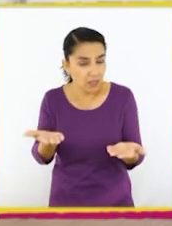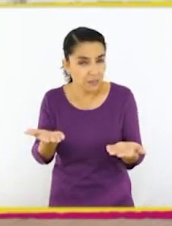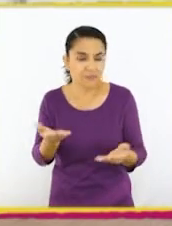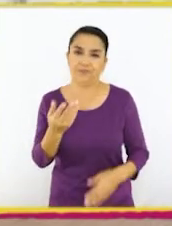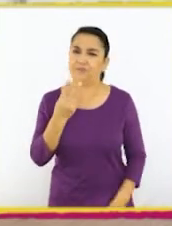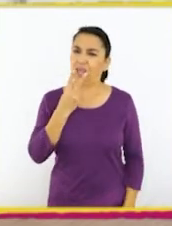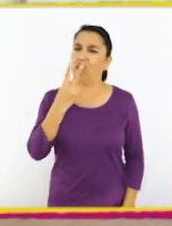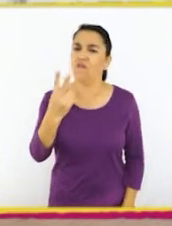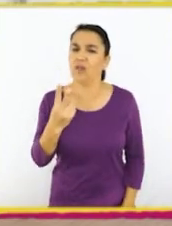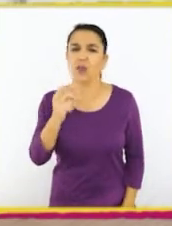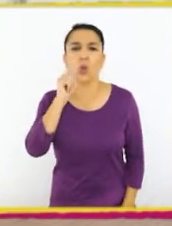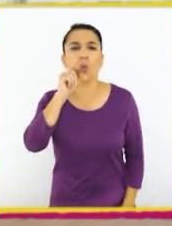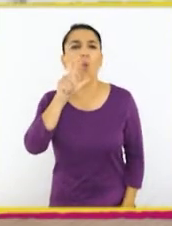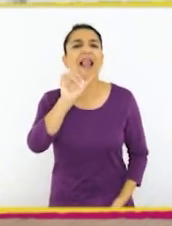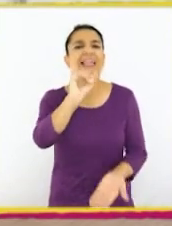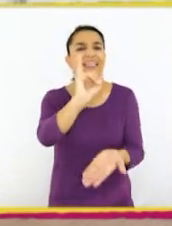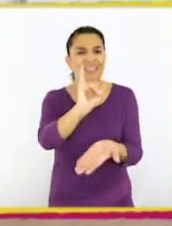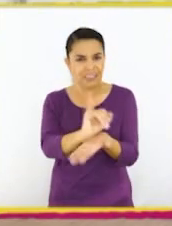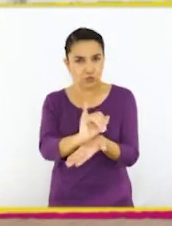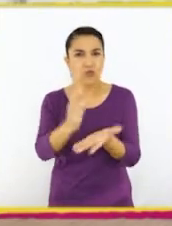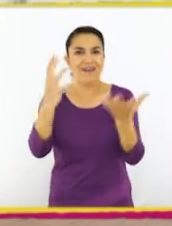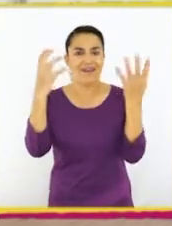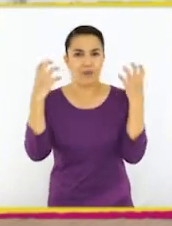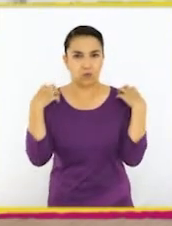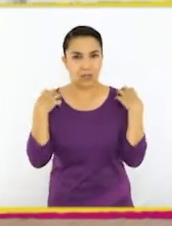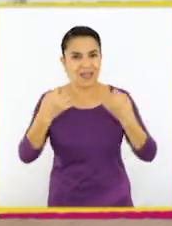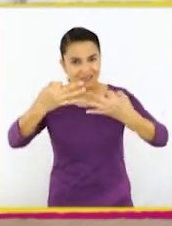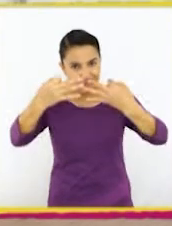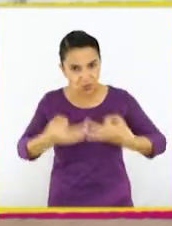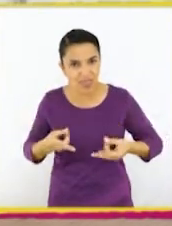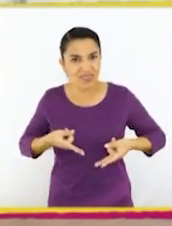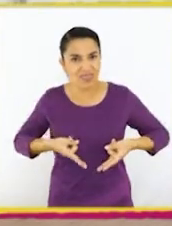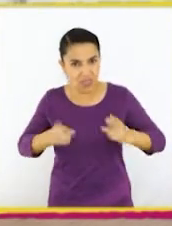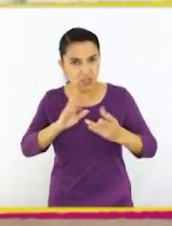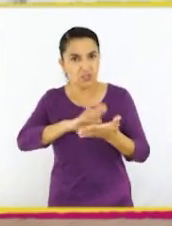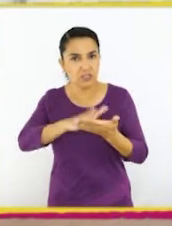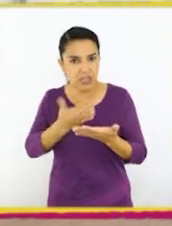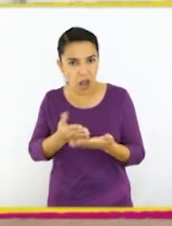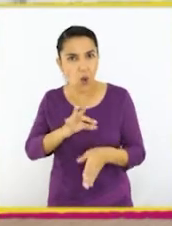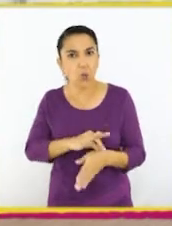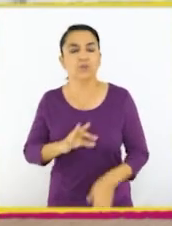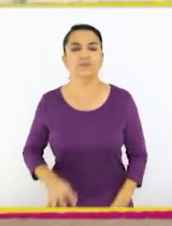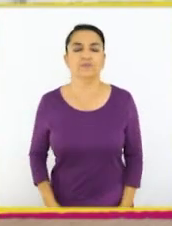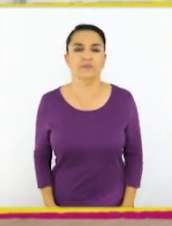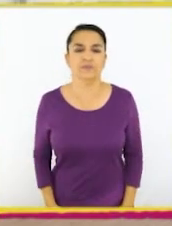A ver, ¿qué institución es la encargada de garantizar el derecho a la salud?